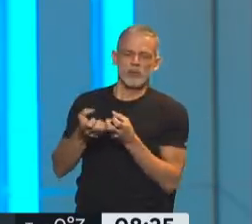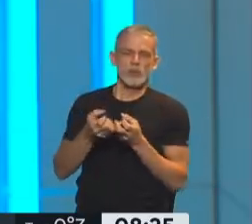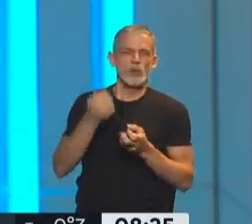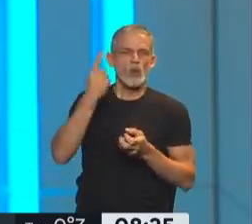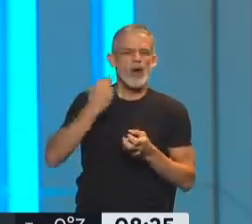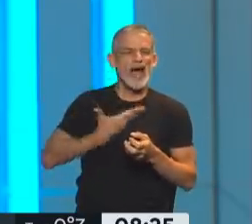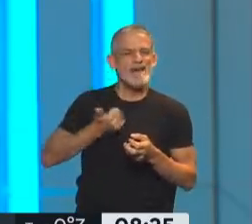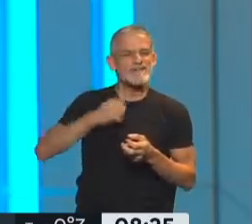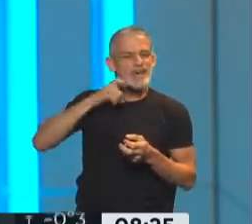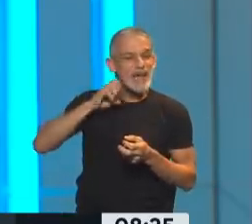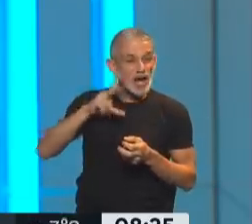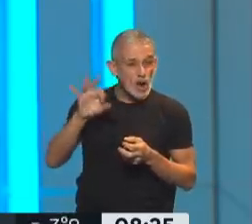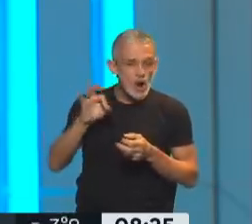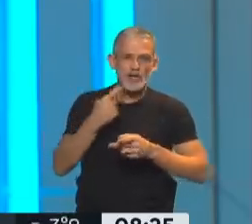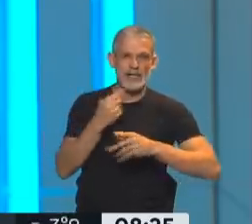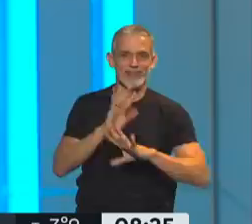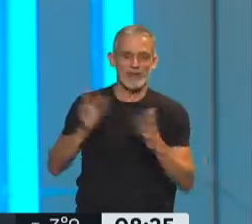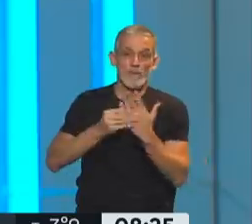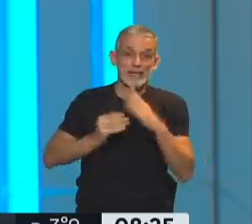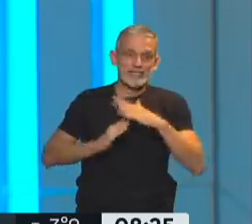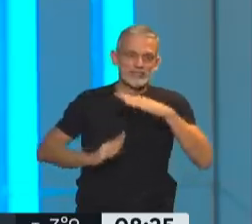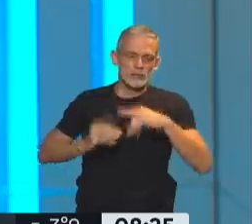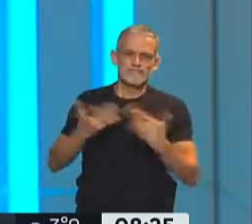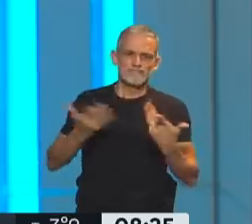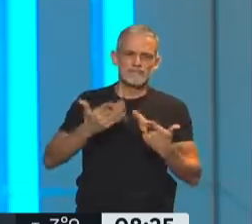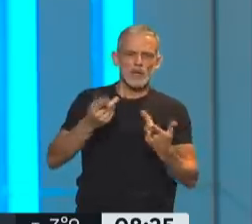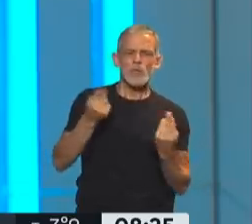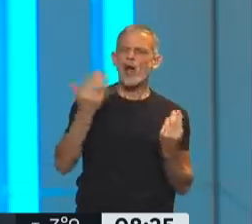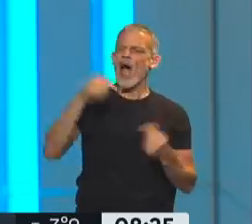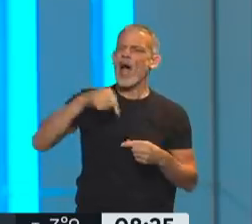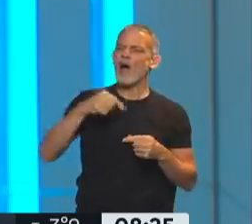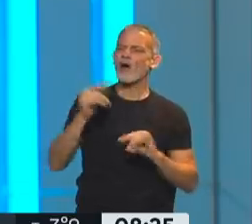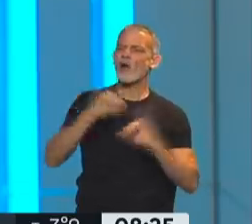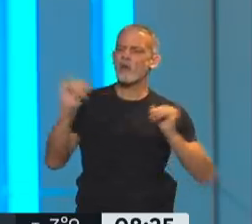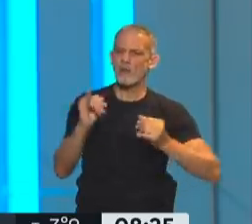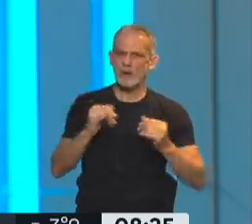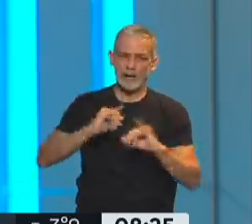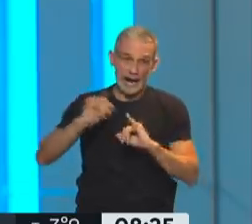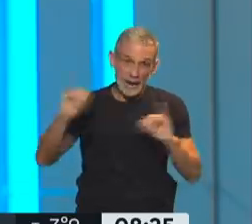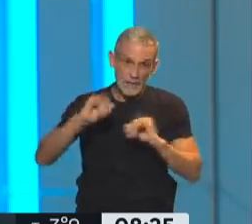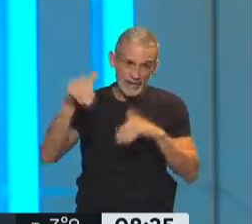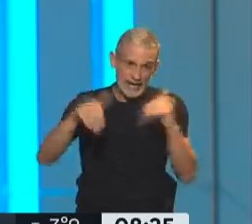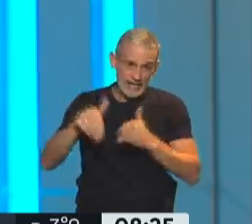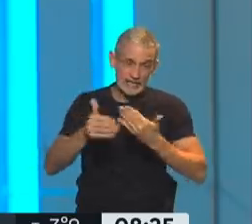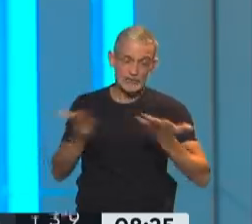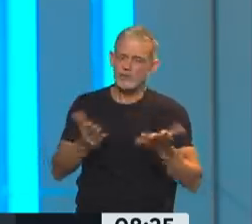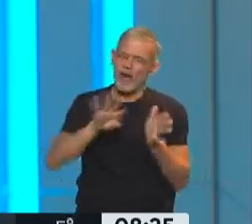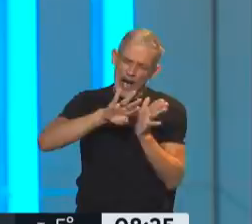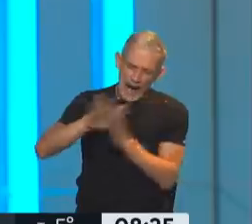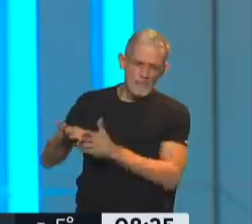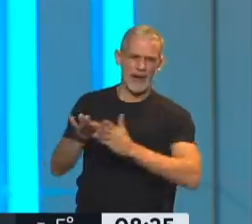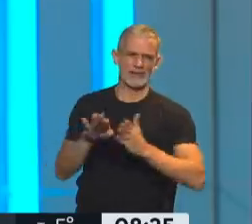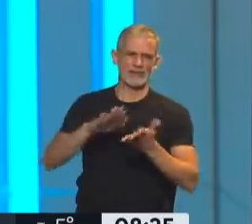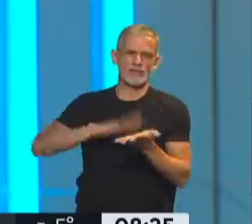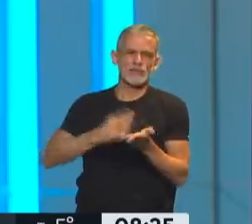entrevista hace referencia a la oportunidad en la que aparece la foto en el contexto de la campaña electoral, pero bueno, al margen de la